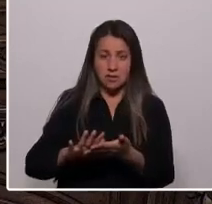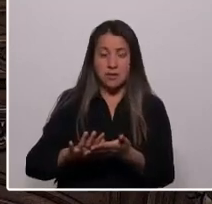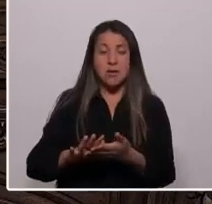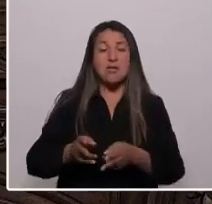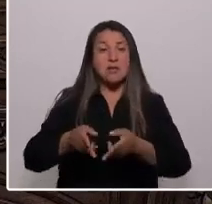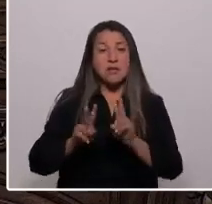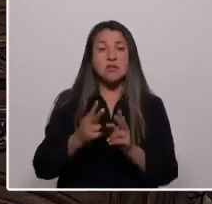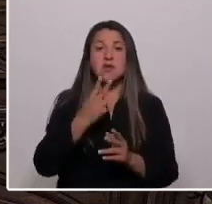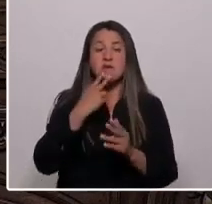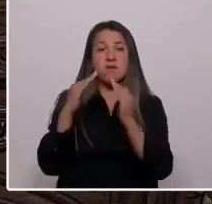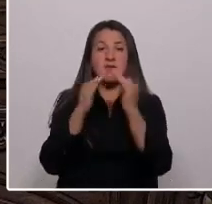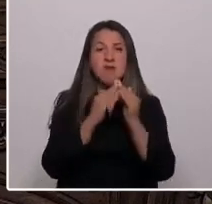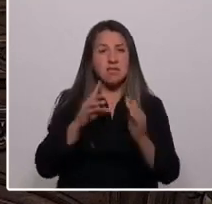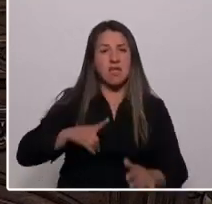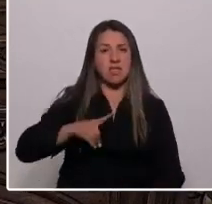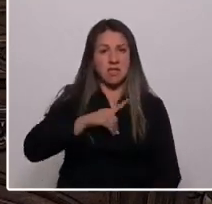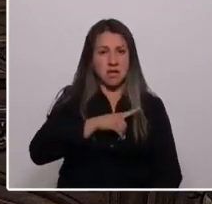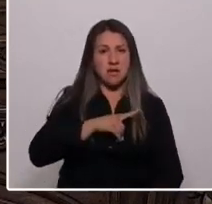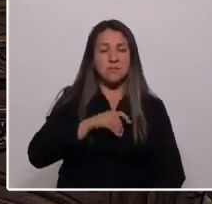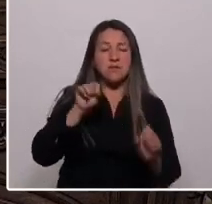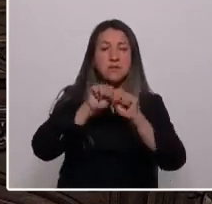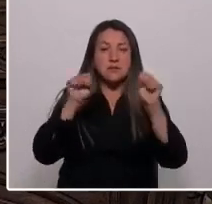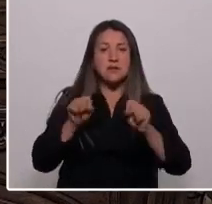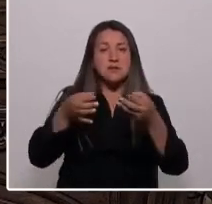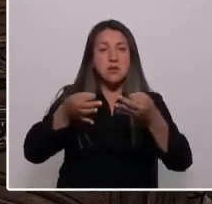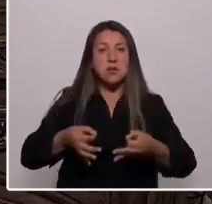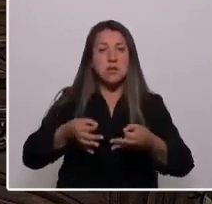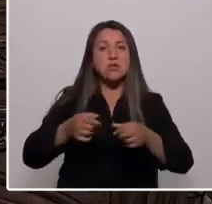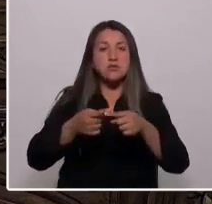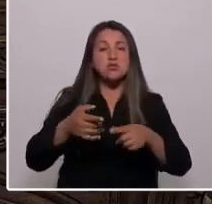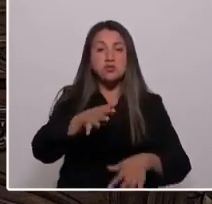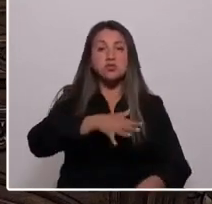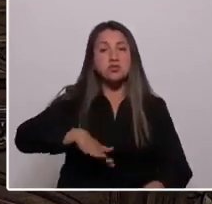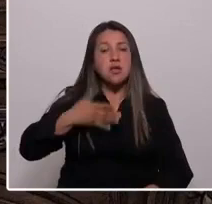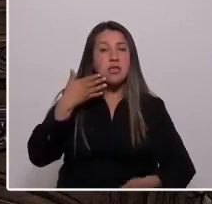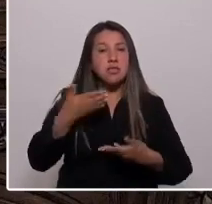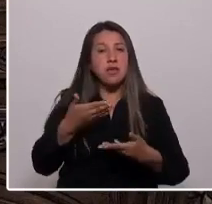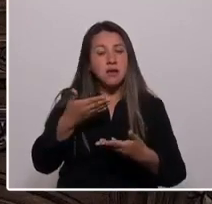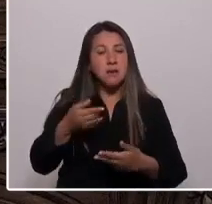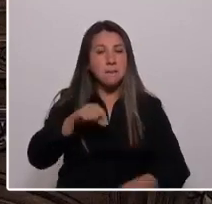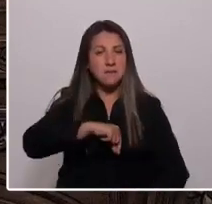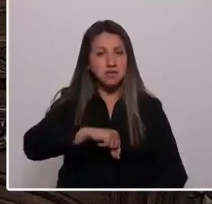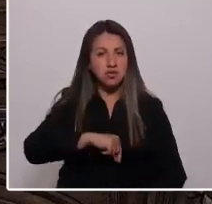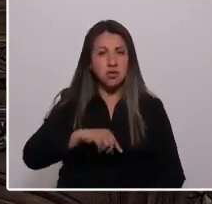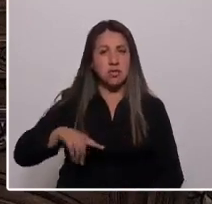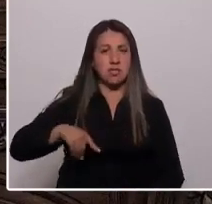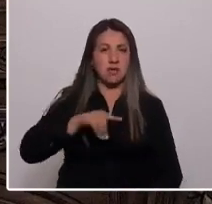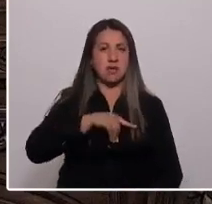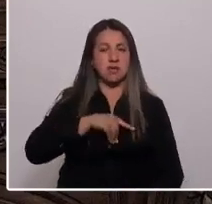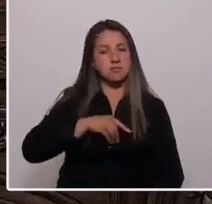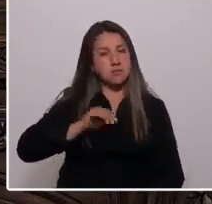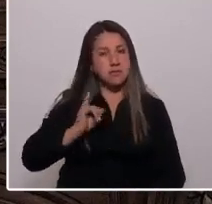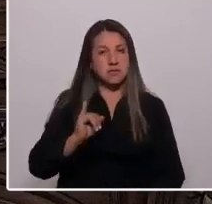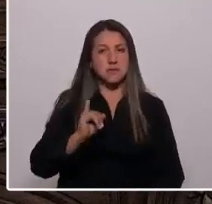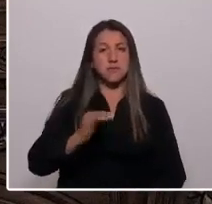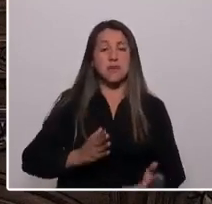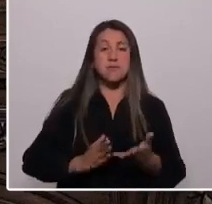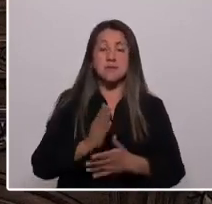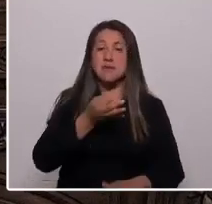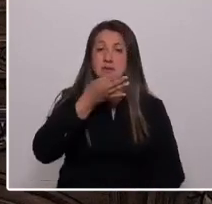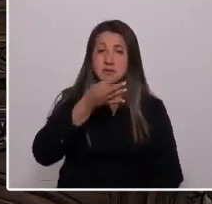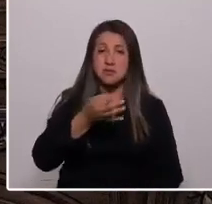vivienda digna. Y un sistema de seguridad social que entregue pensiones dignas. Comencé diciendo que estaba